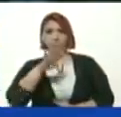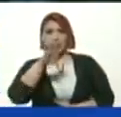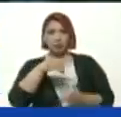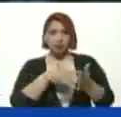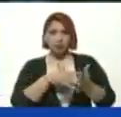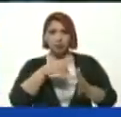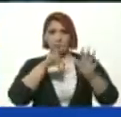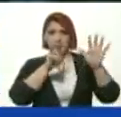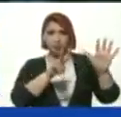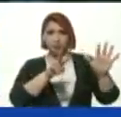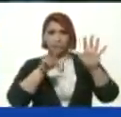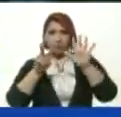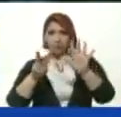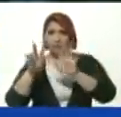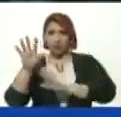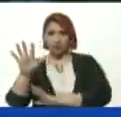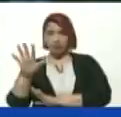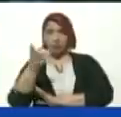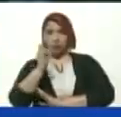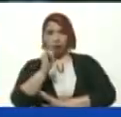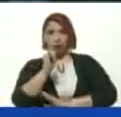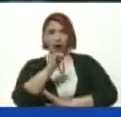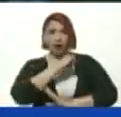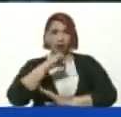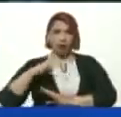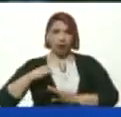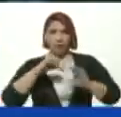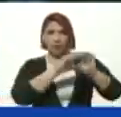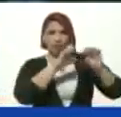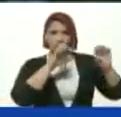.775 De la educación Privada